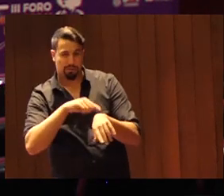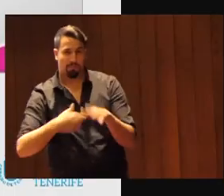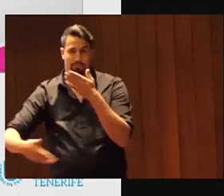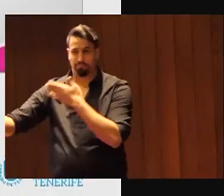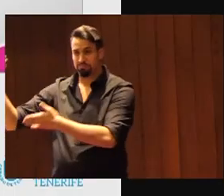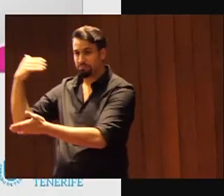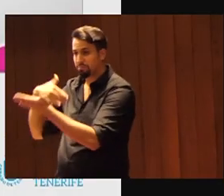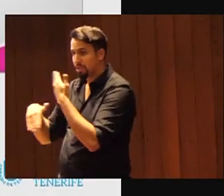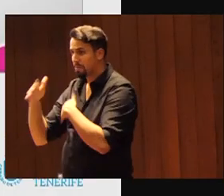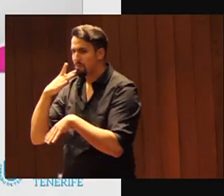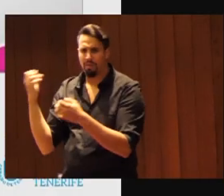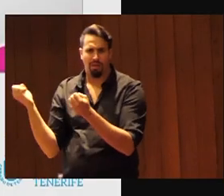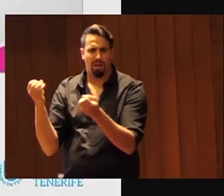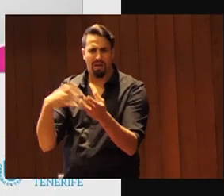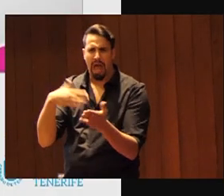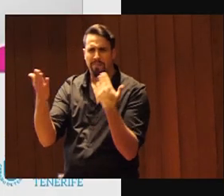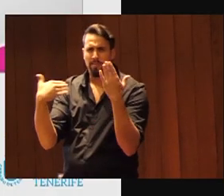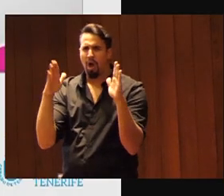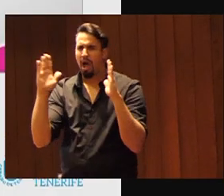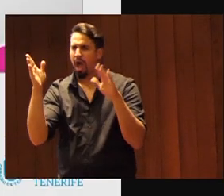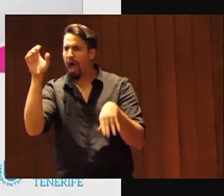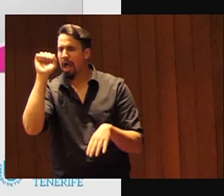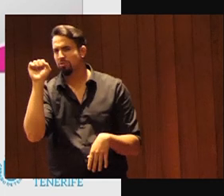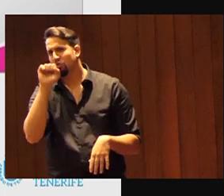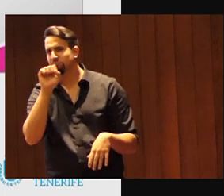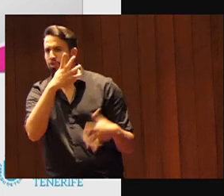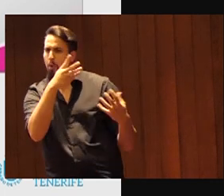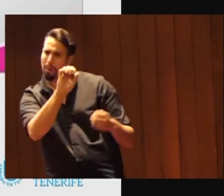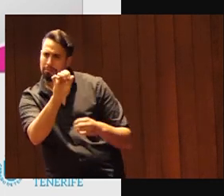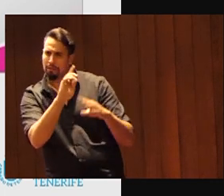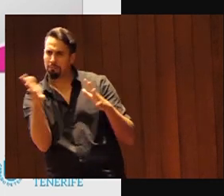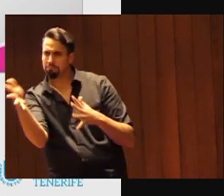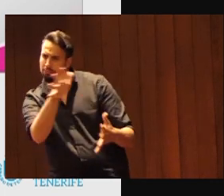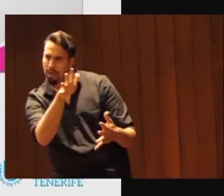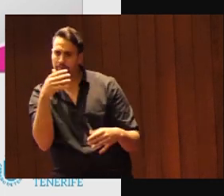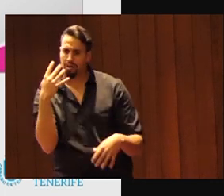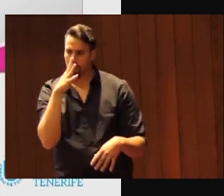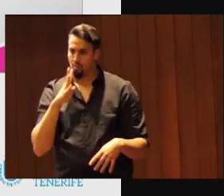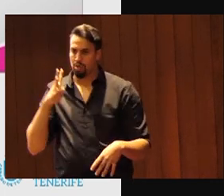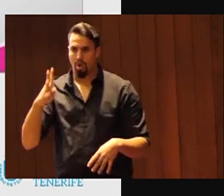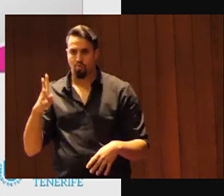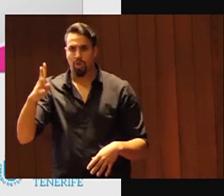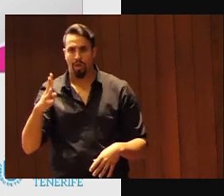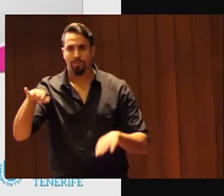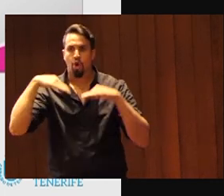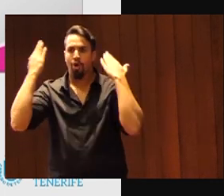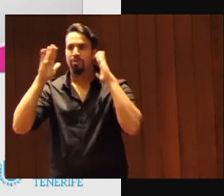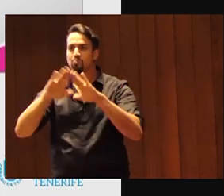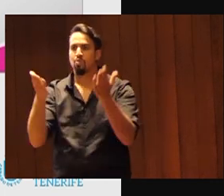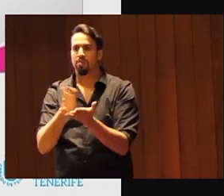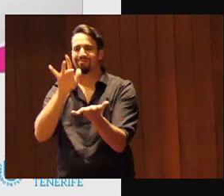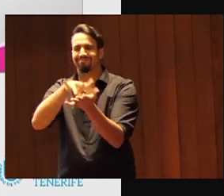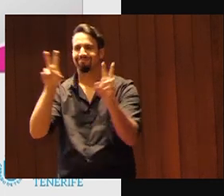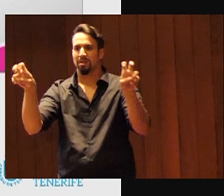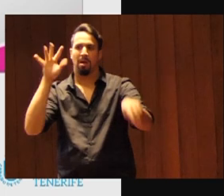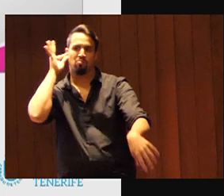declaración de Brighton que estamos hablando de los años 90, mediados de los años 90, cada cuatro años se celebra un congreso mundial, mujer y deporte, donde